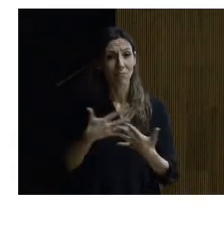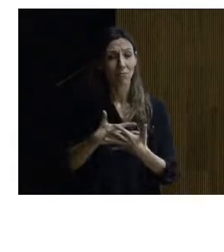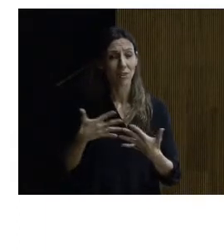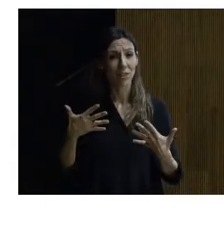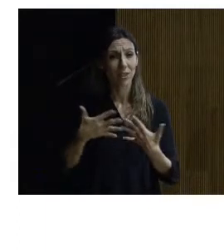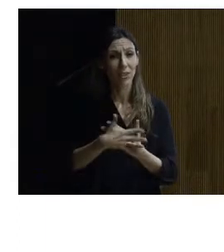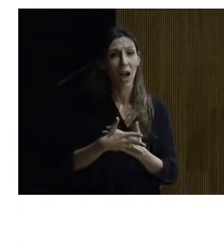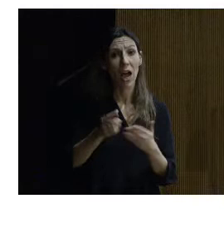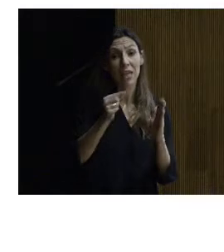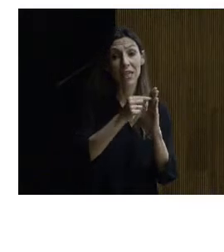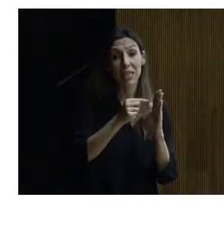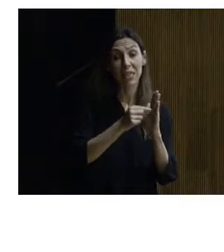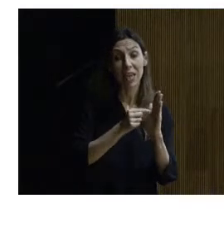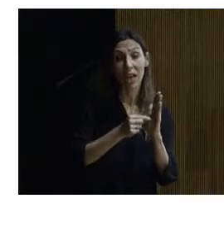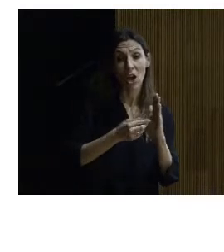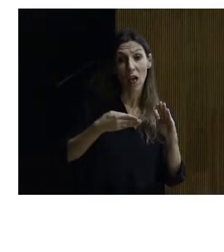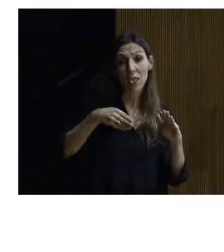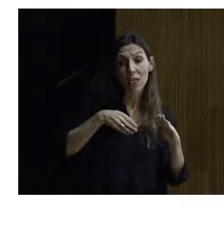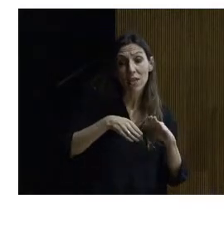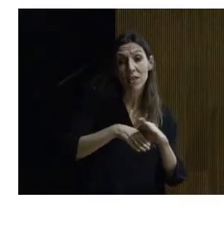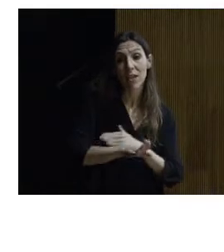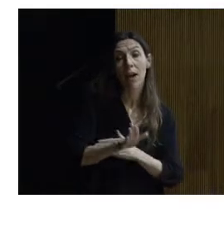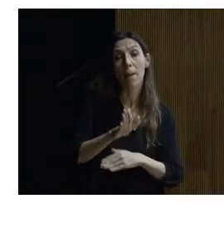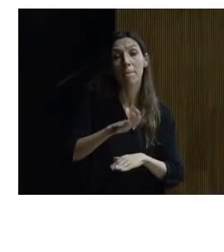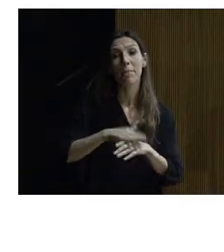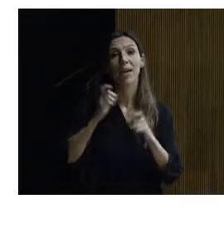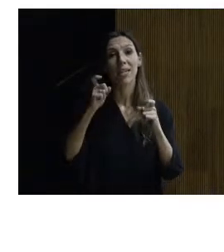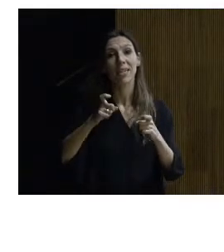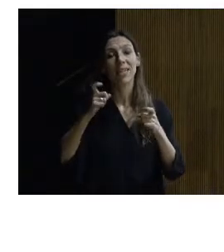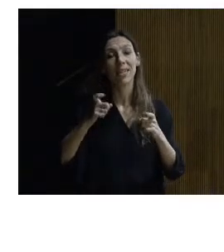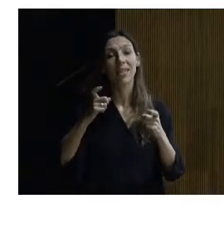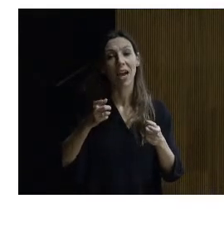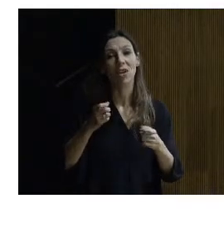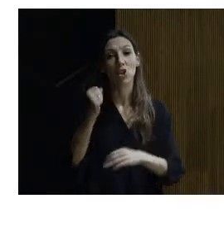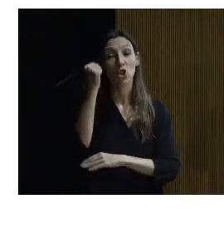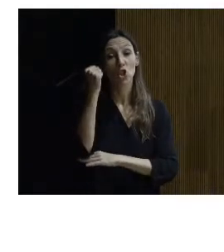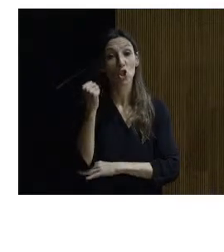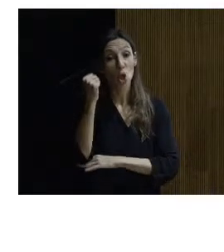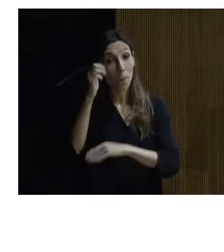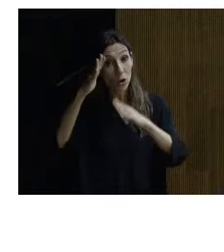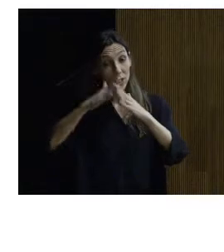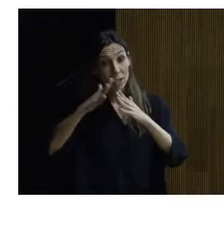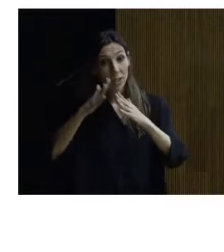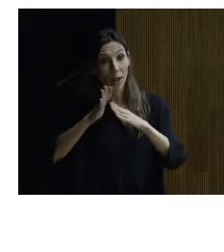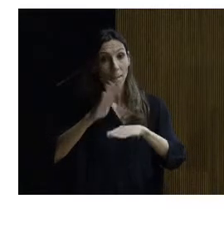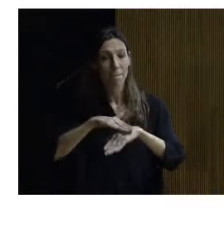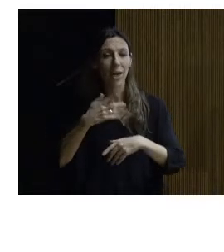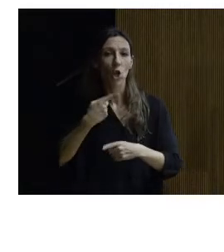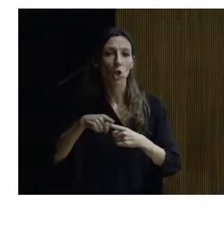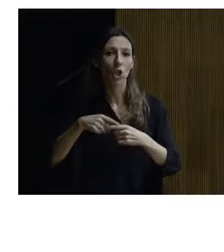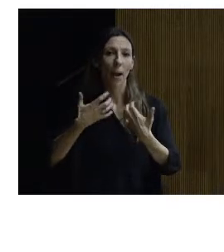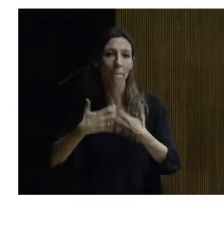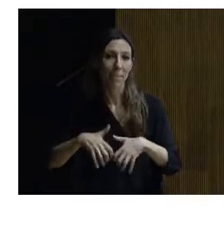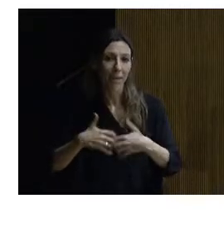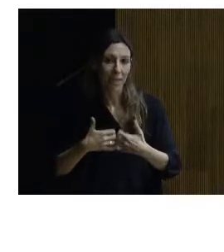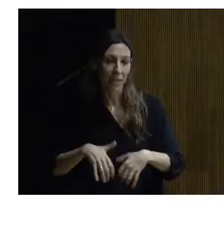con criterios de accesibilidad para intentar que eso sirva de soporte estructural para ese elemento mecánico que nos permitiría ya